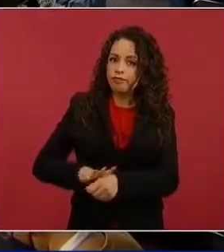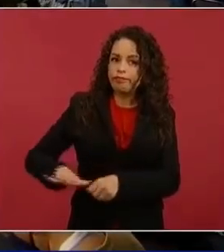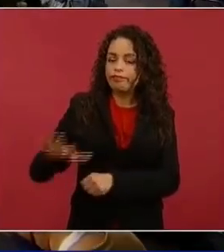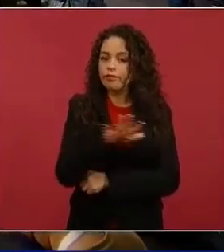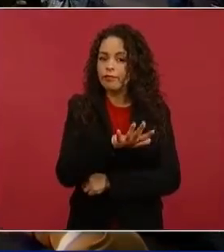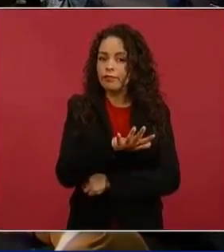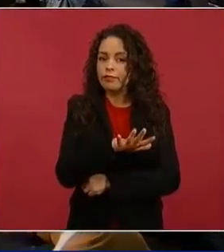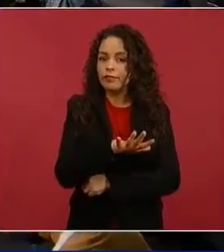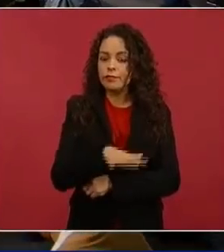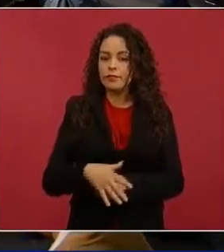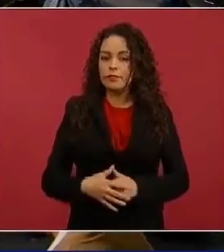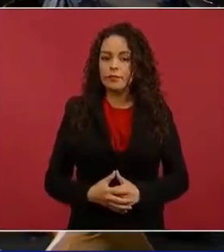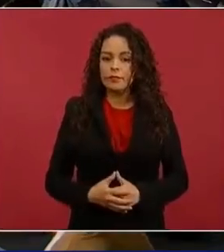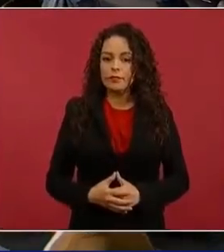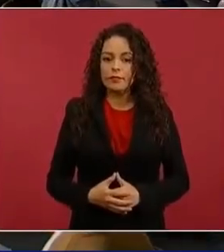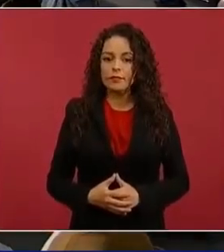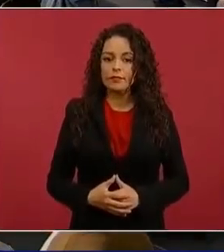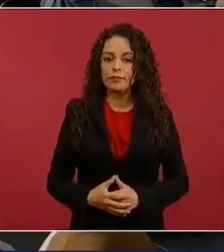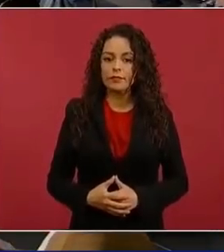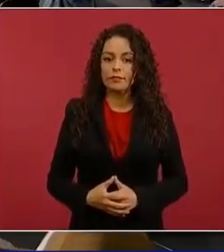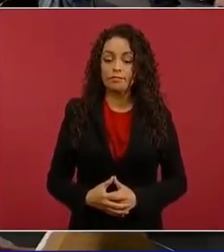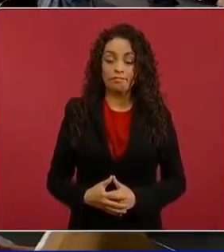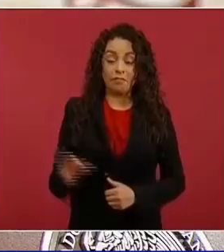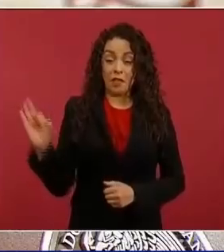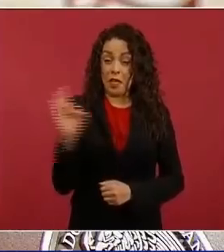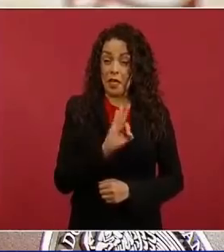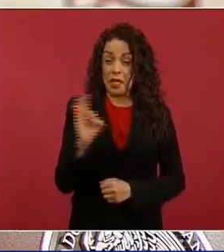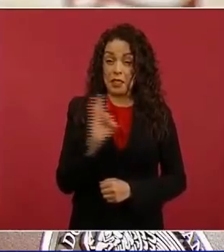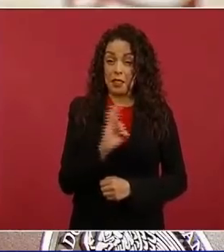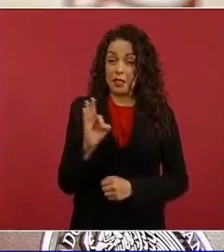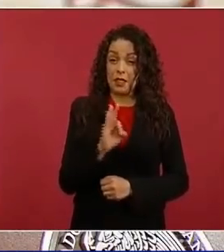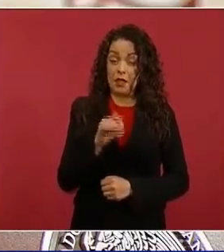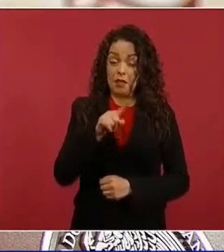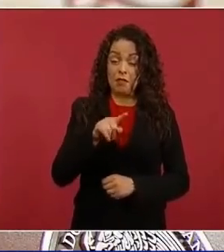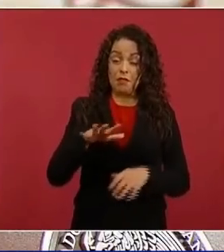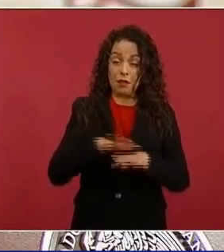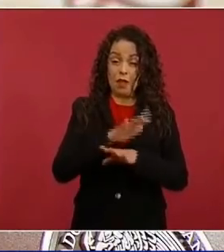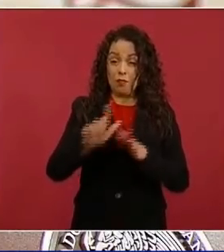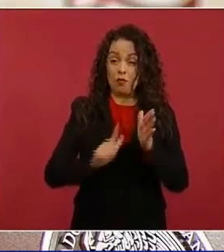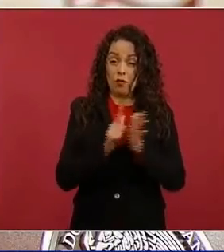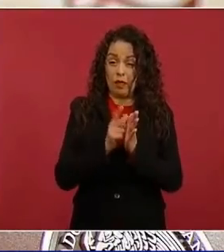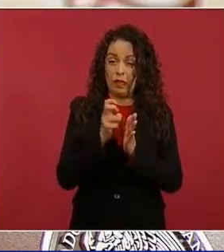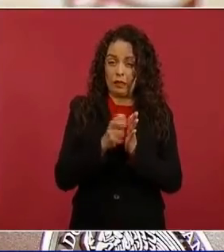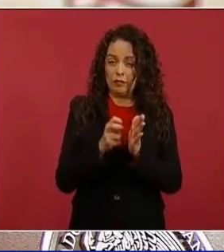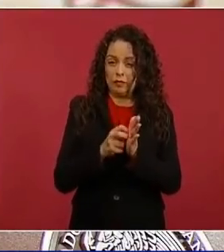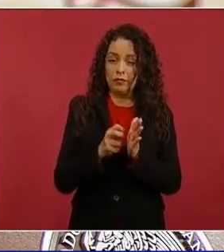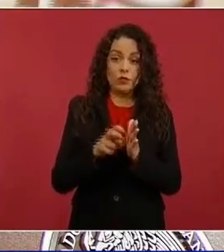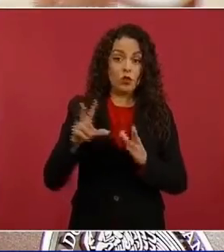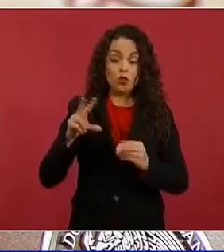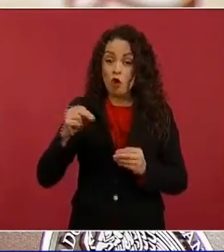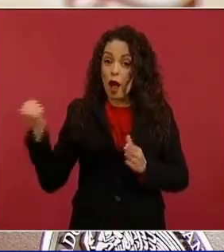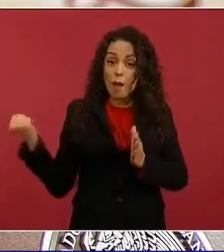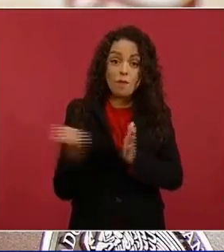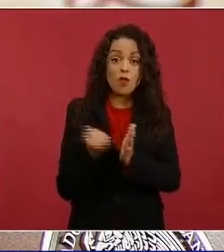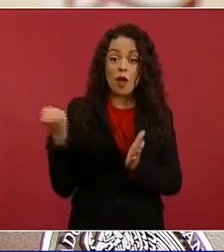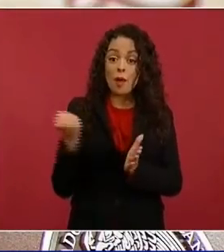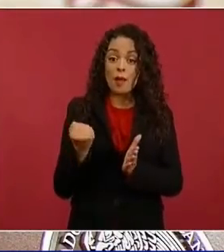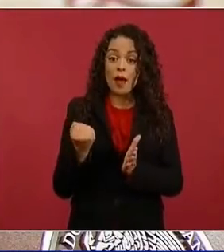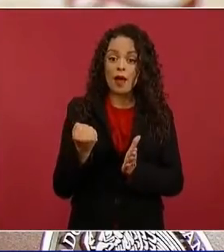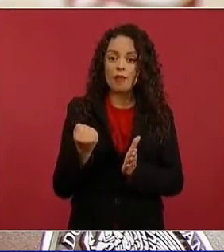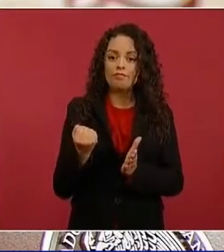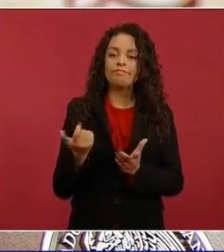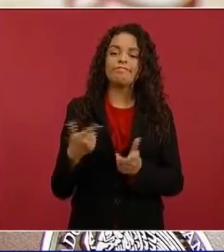Si no se aprueba esa reforma, pues van a seguir